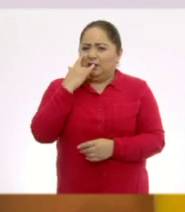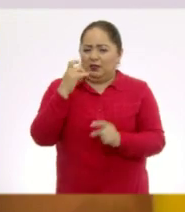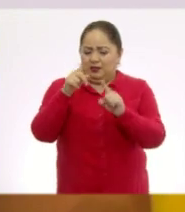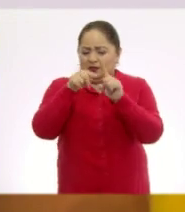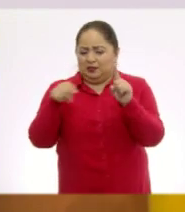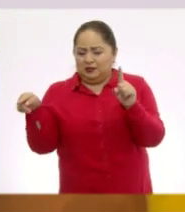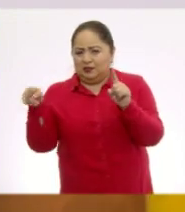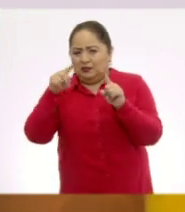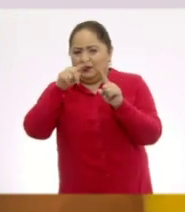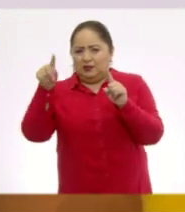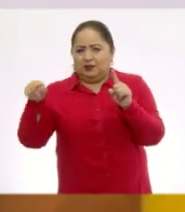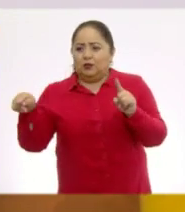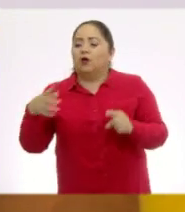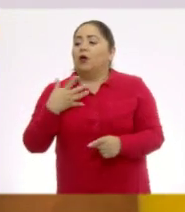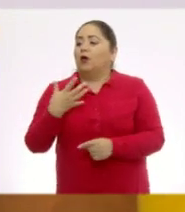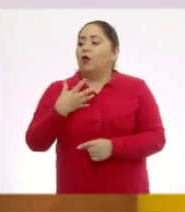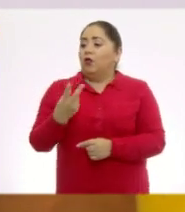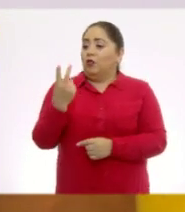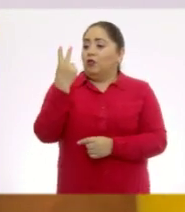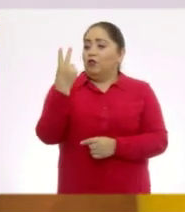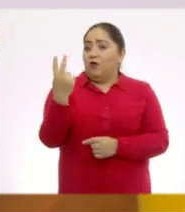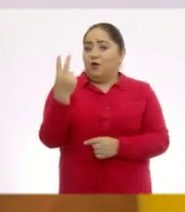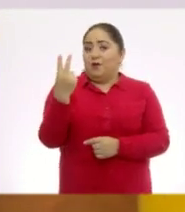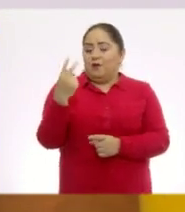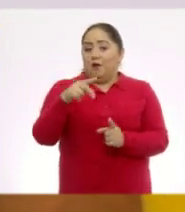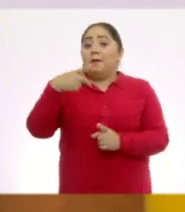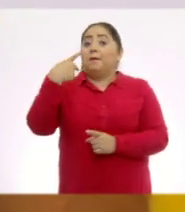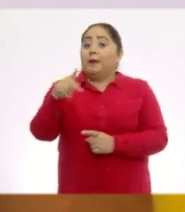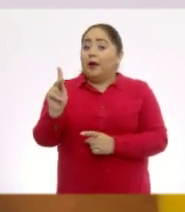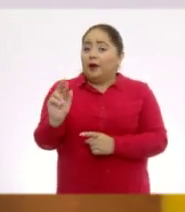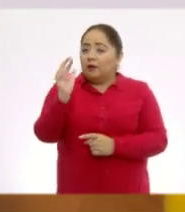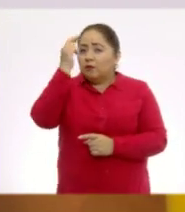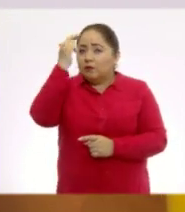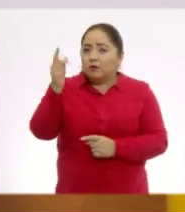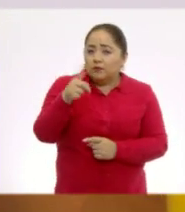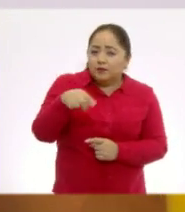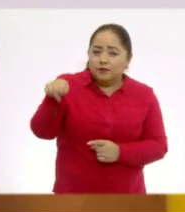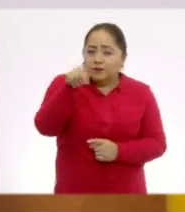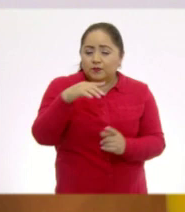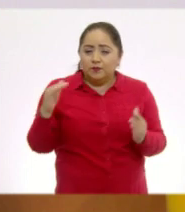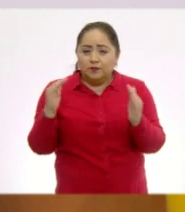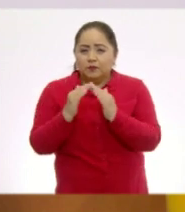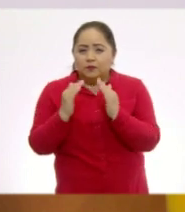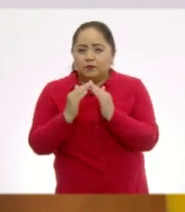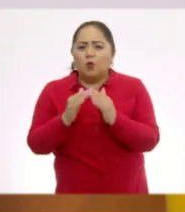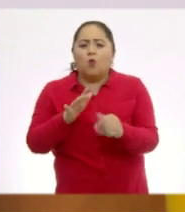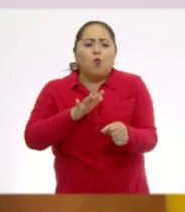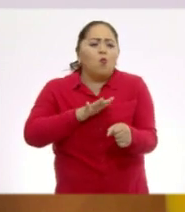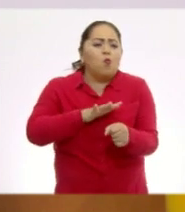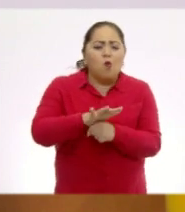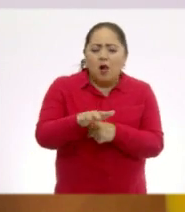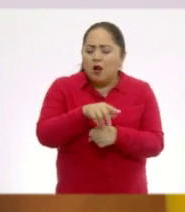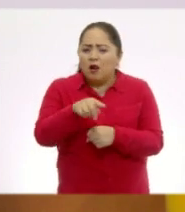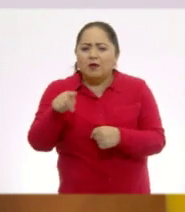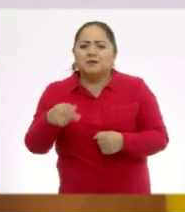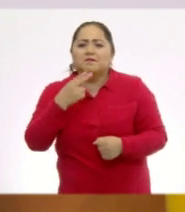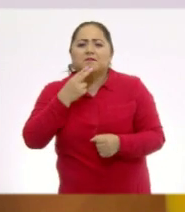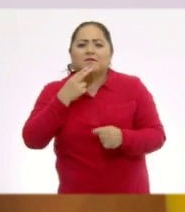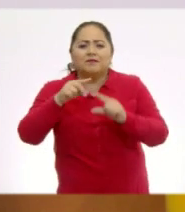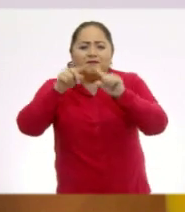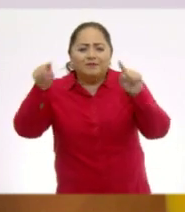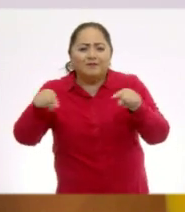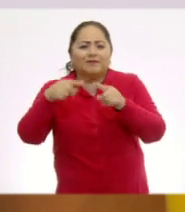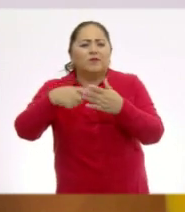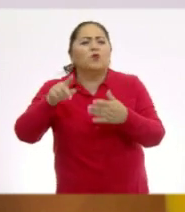formábamos con dos piezas de nuestro tangram. ¿Recuerdan ustedes en casa cuáles piezas se utilizaron?